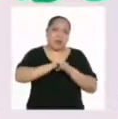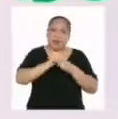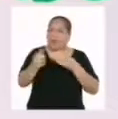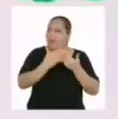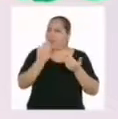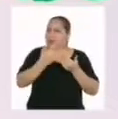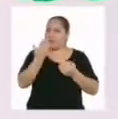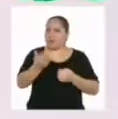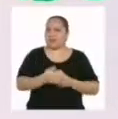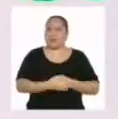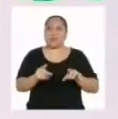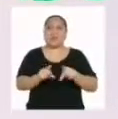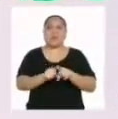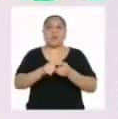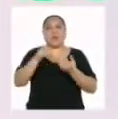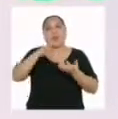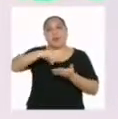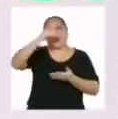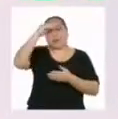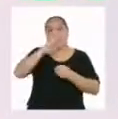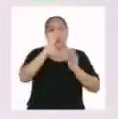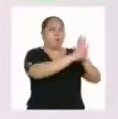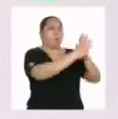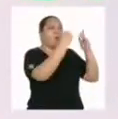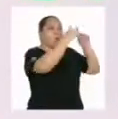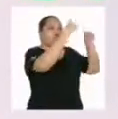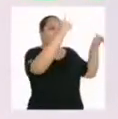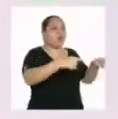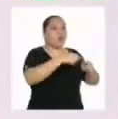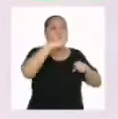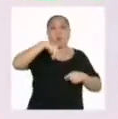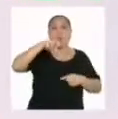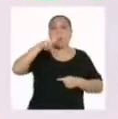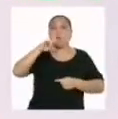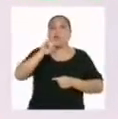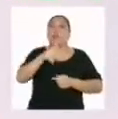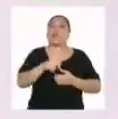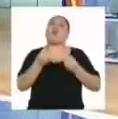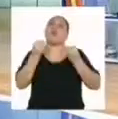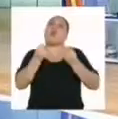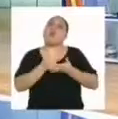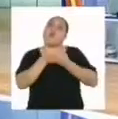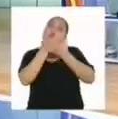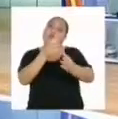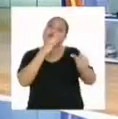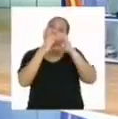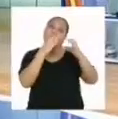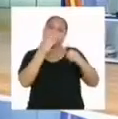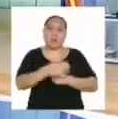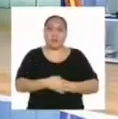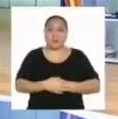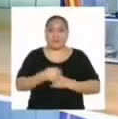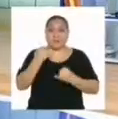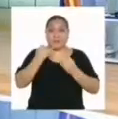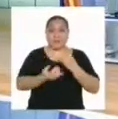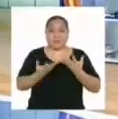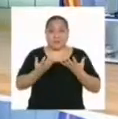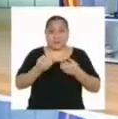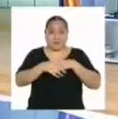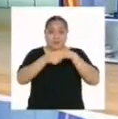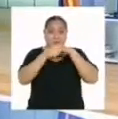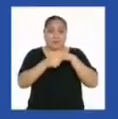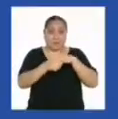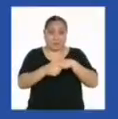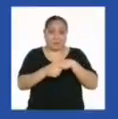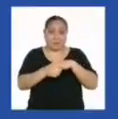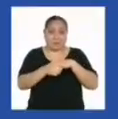muy sencillas. También aprendimos sobre el periódico mural y cómo nos puede ayudar a comunicar. Finalmente, quiero despedirme